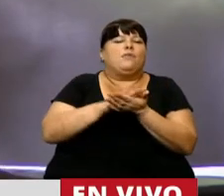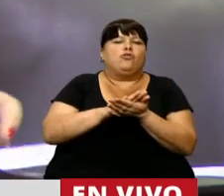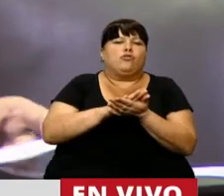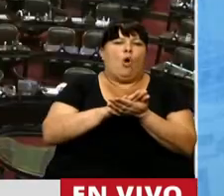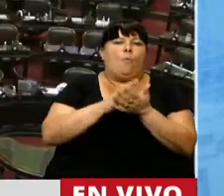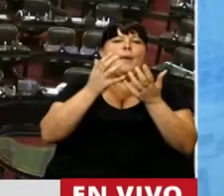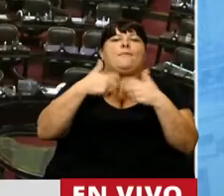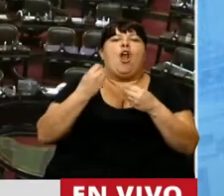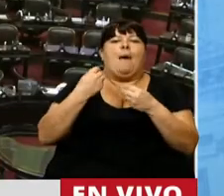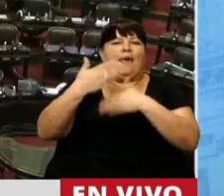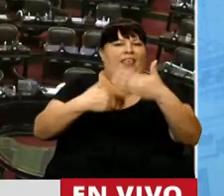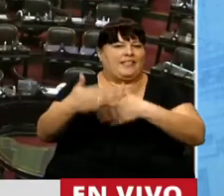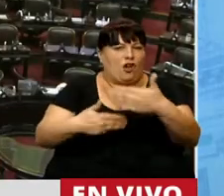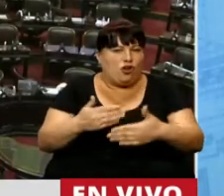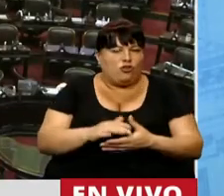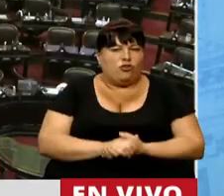de nuestro programa de desarrollo.